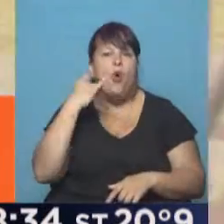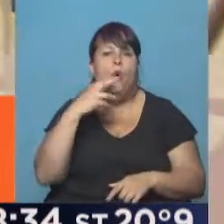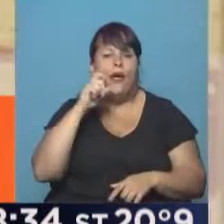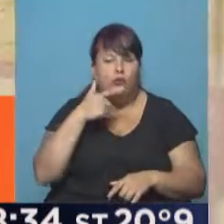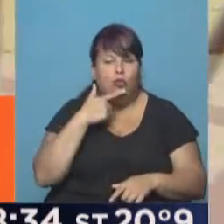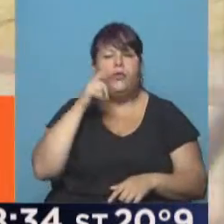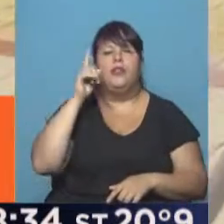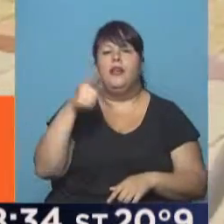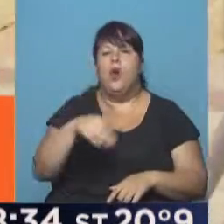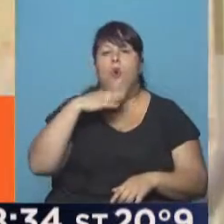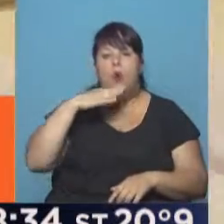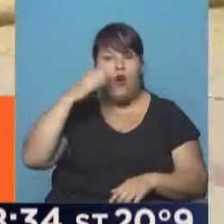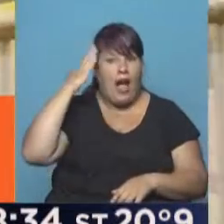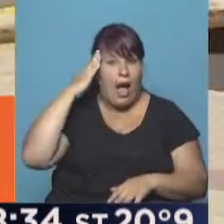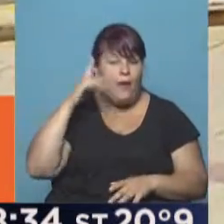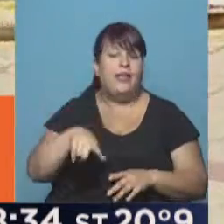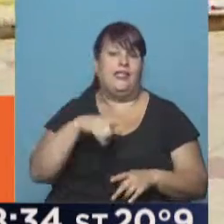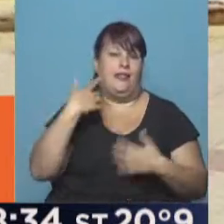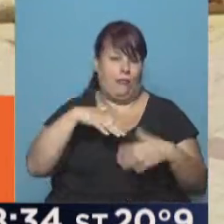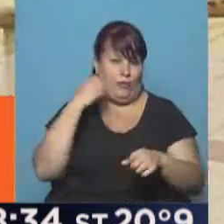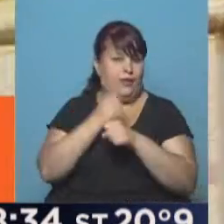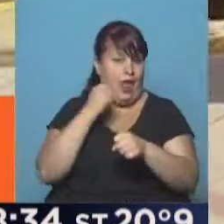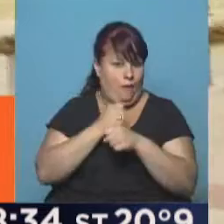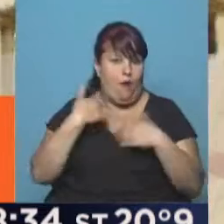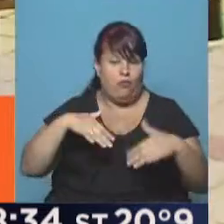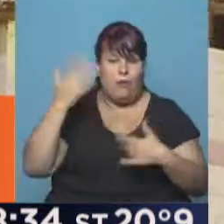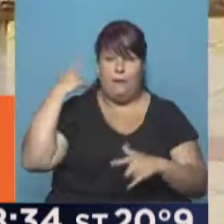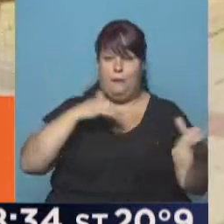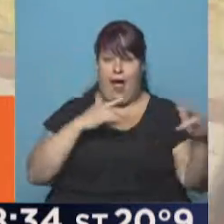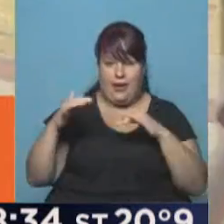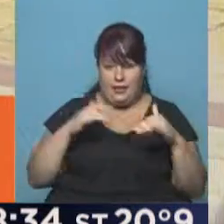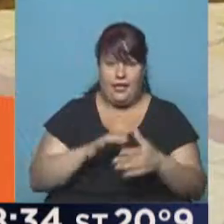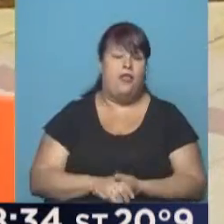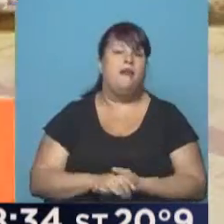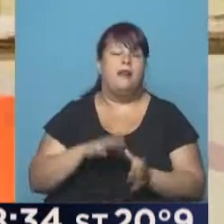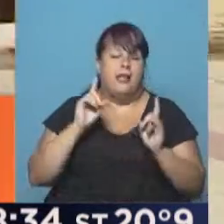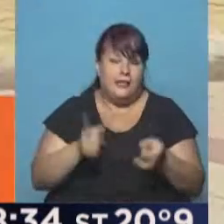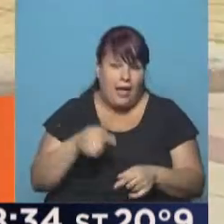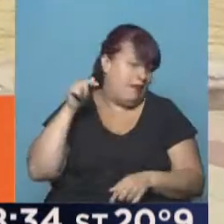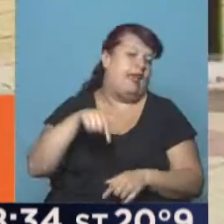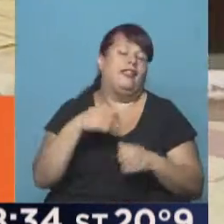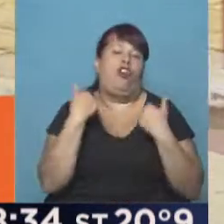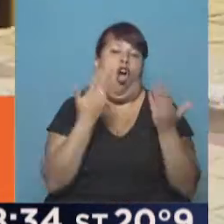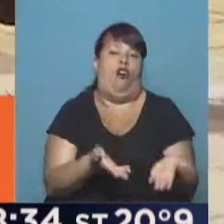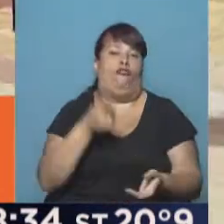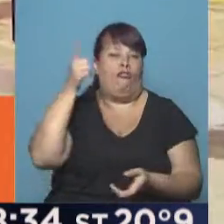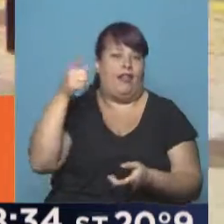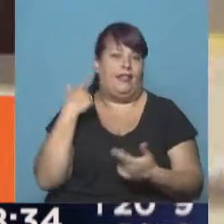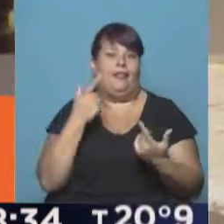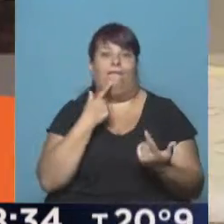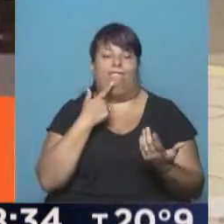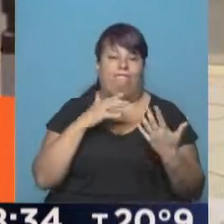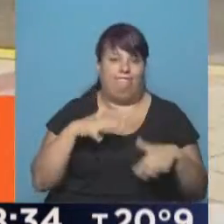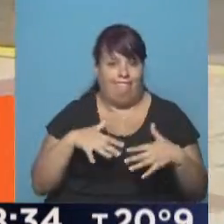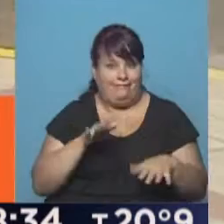con boca puntero en un gran nivel, en grandes trabajos en los últimos partidos, sobre todo, y con esta oferta que hace temblar las rodillas,